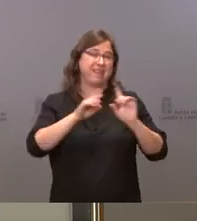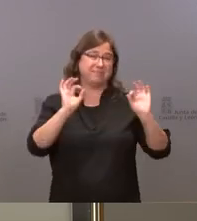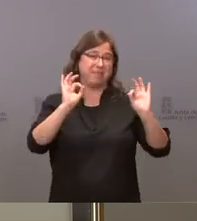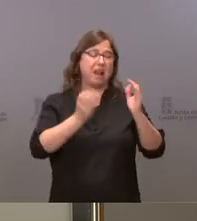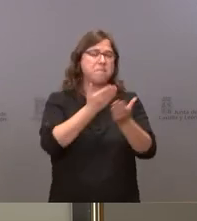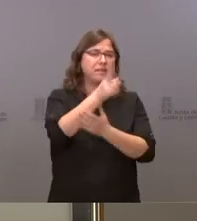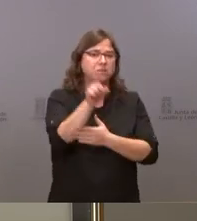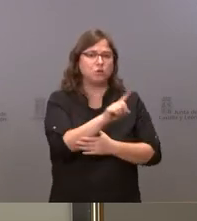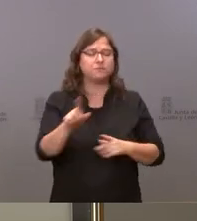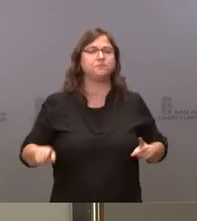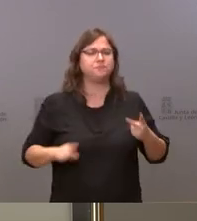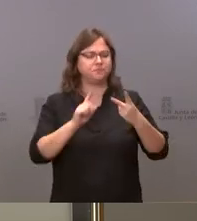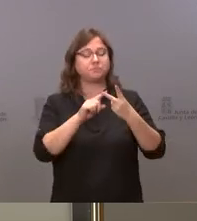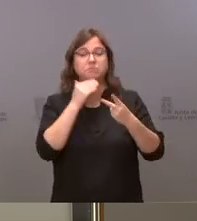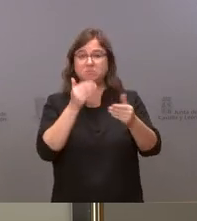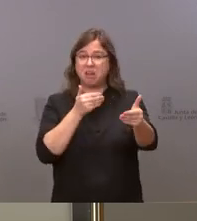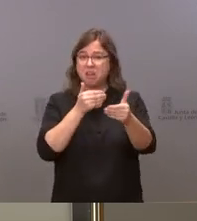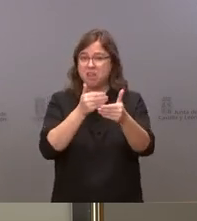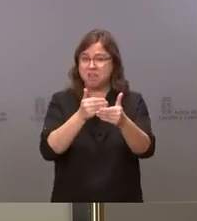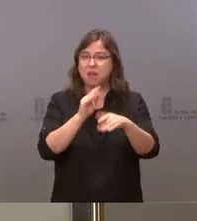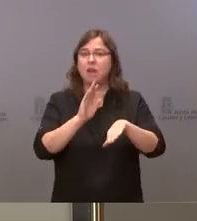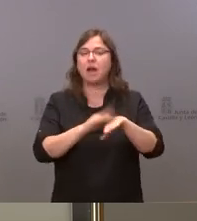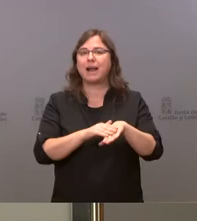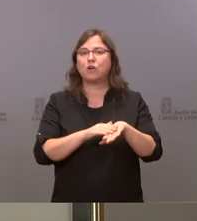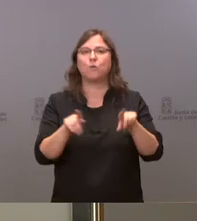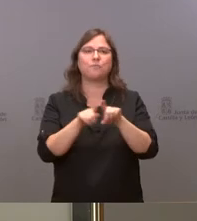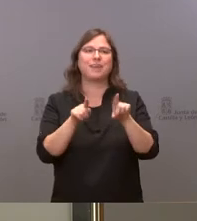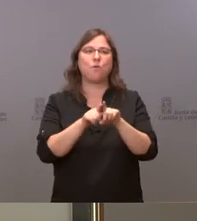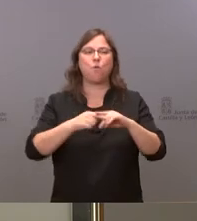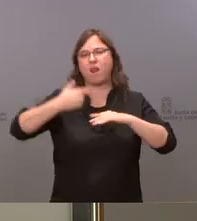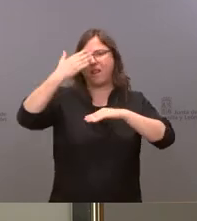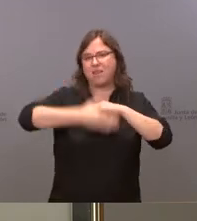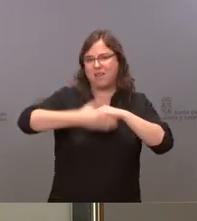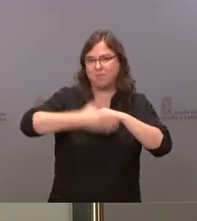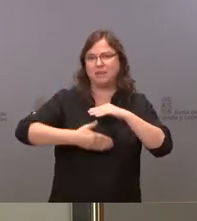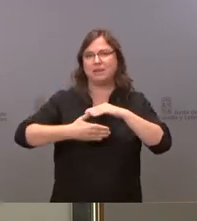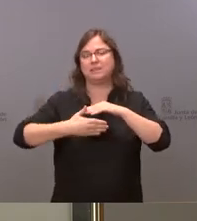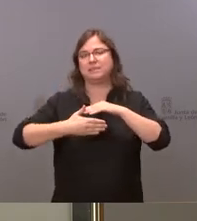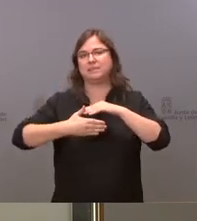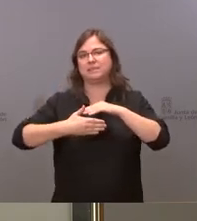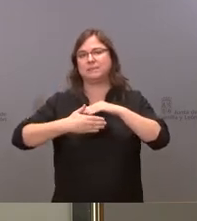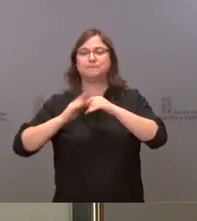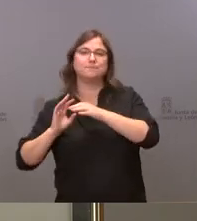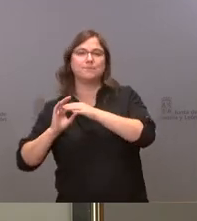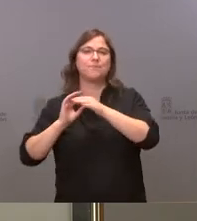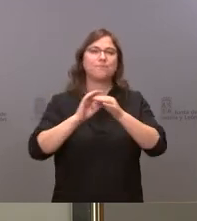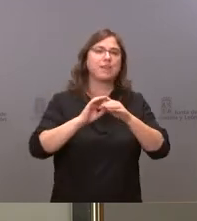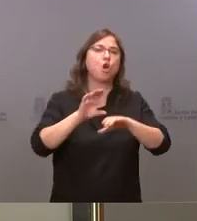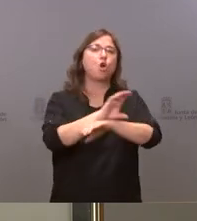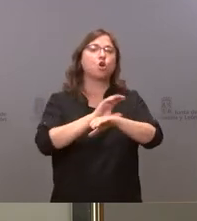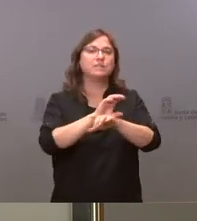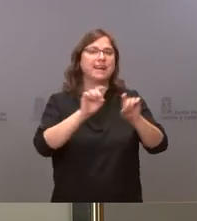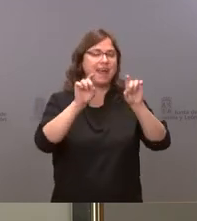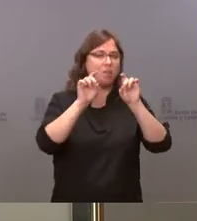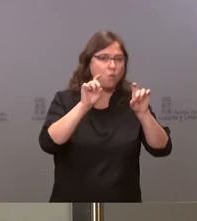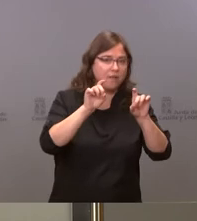tienen previsto a corto plazo la relajación de algunas restricciones que dependan de la consejería de educación del gobierno